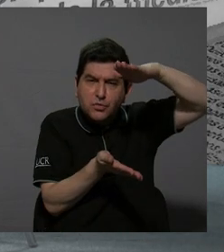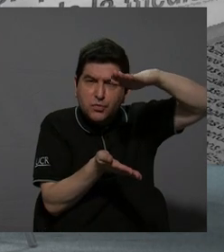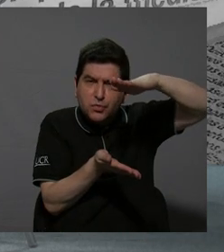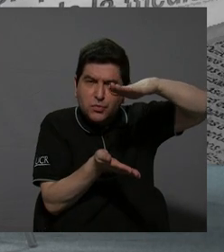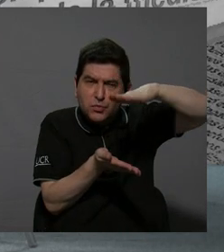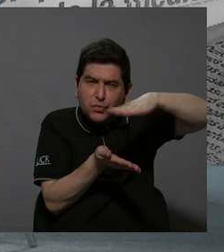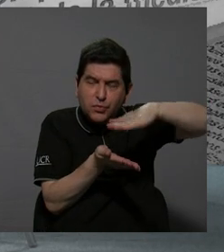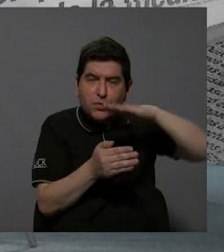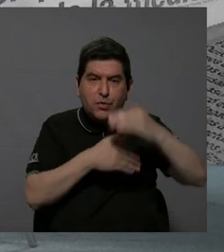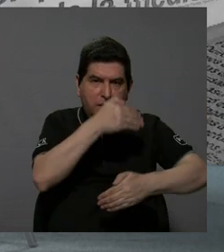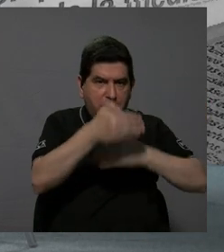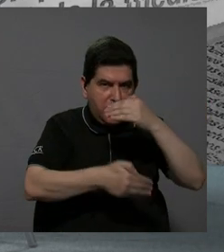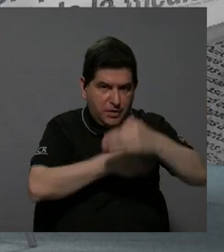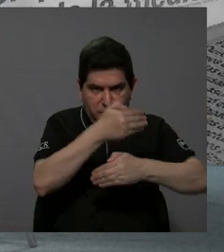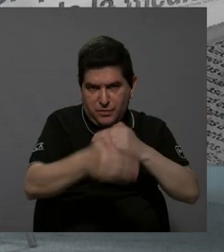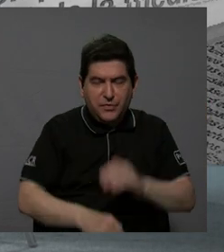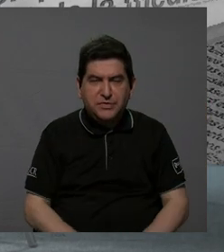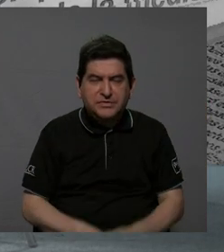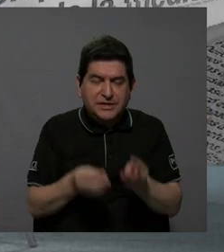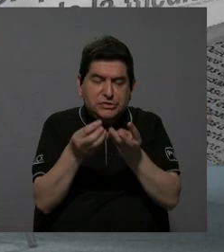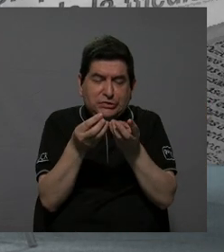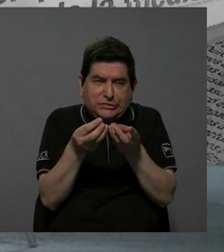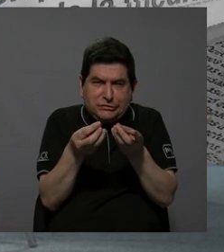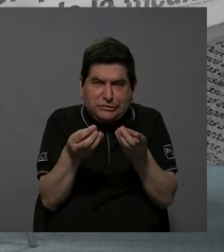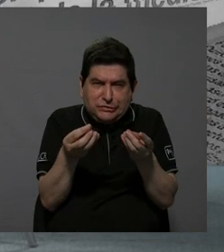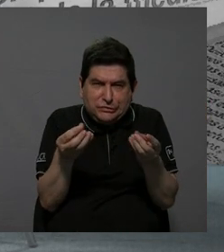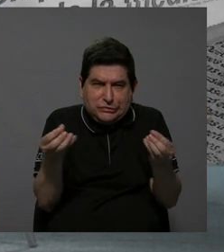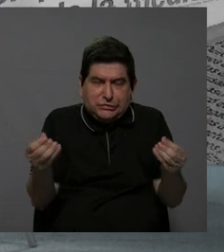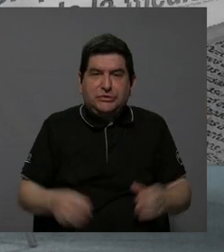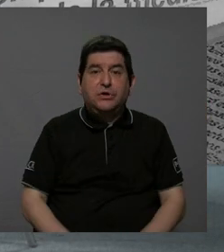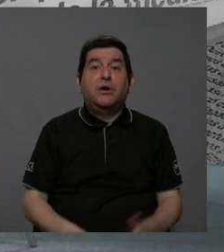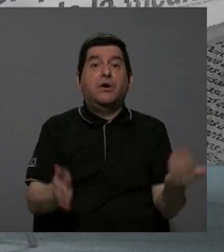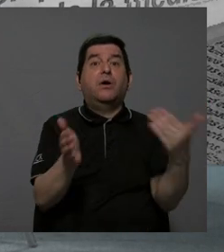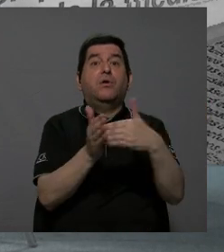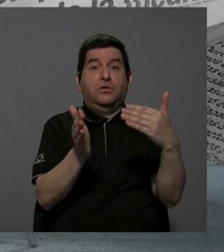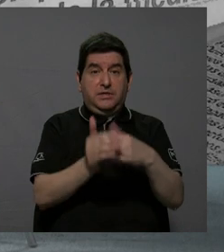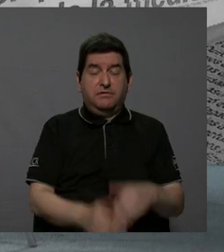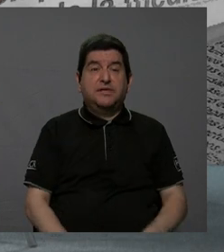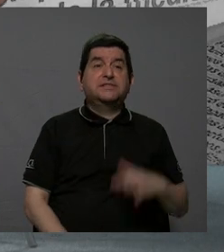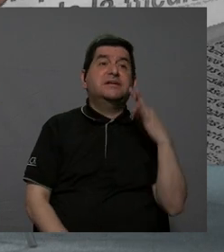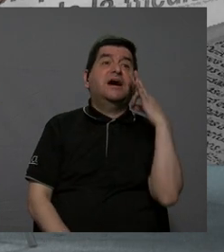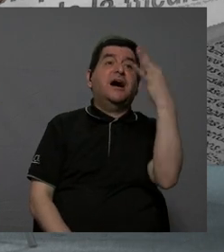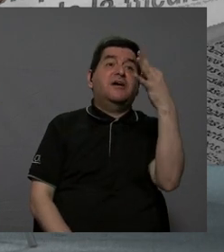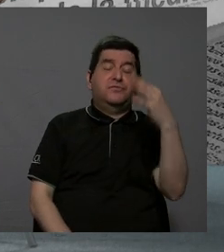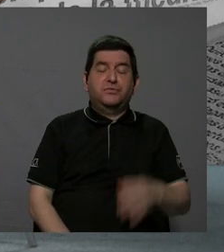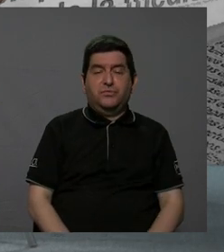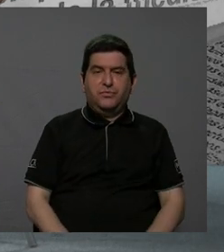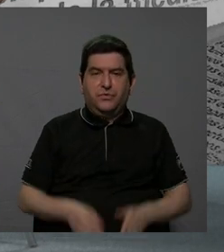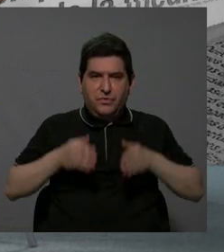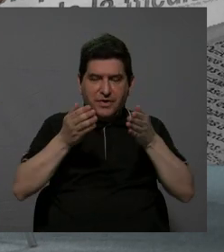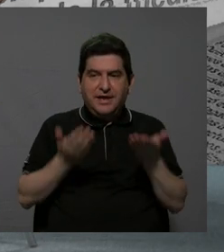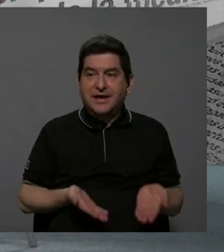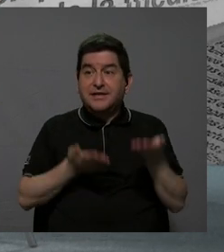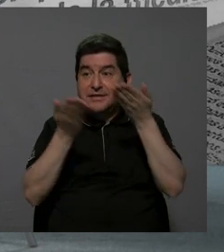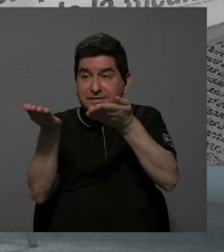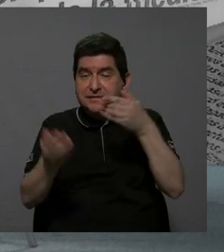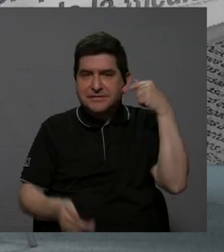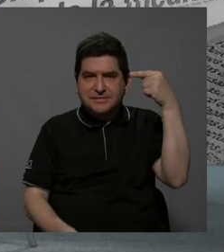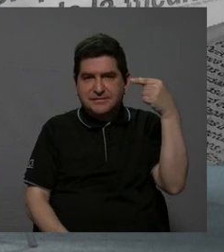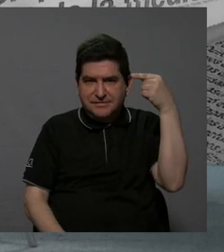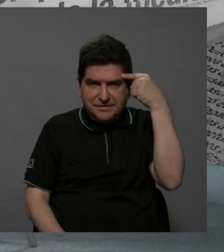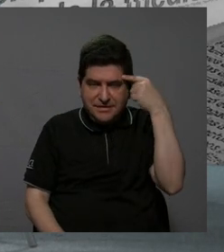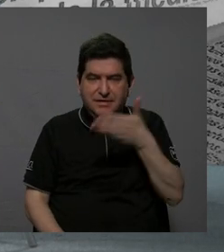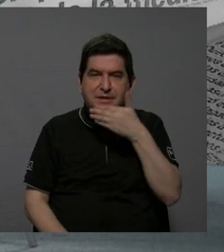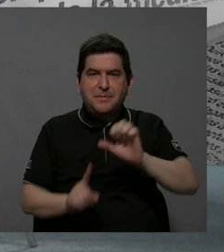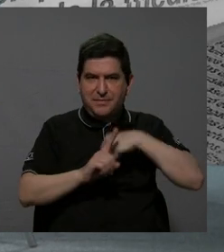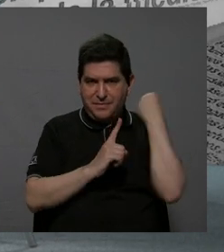tendencia a que se ven esos deterioros. ¿Para qué? Para que de nuevo, eventualmente, cuando esa carretera vuelva al Estado, vuelva en las mejores